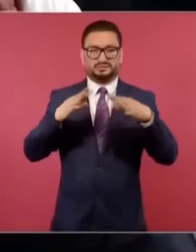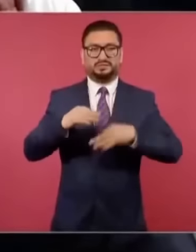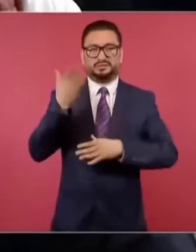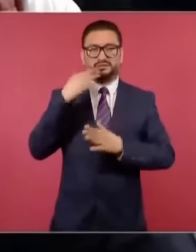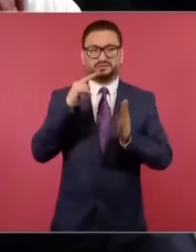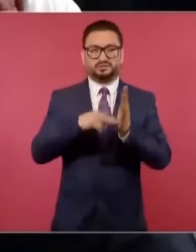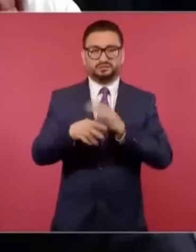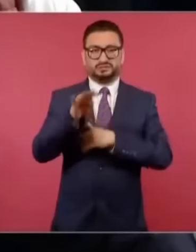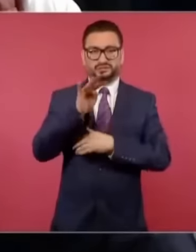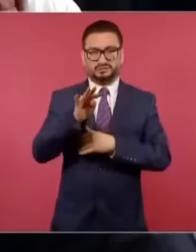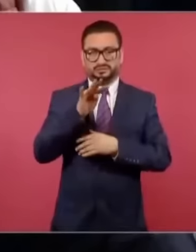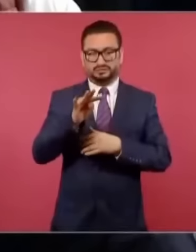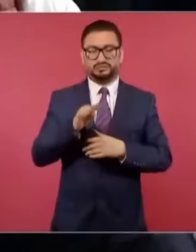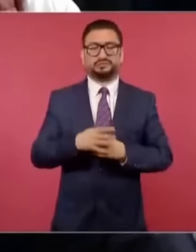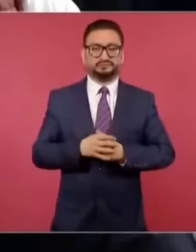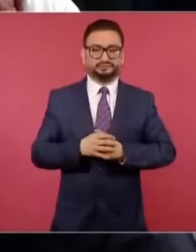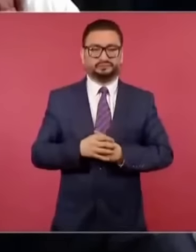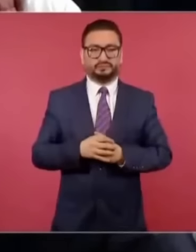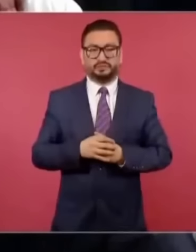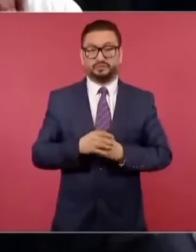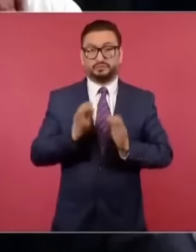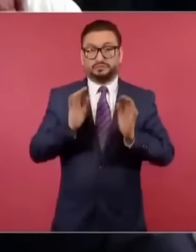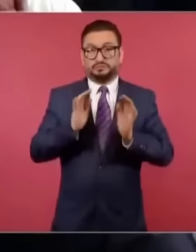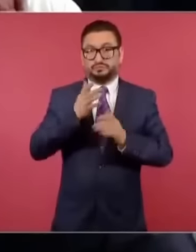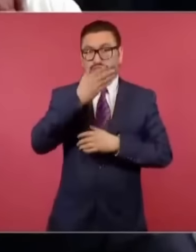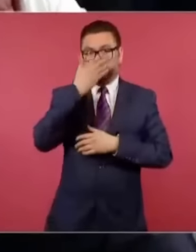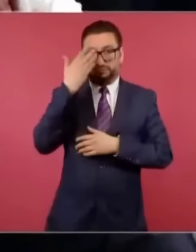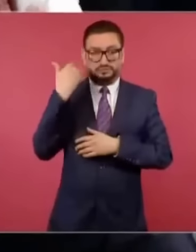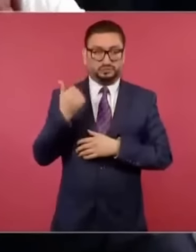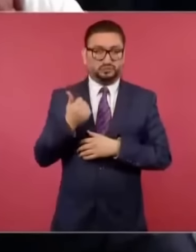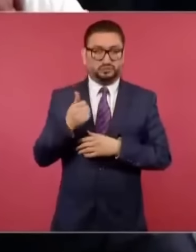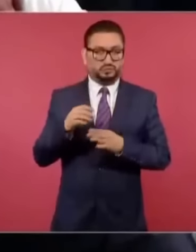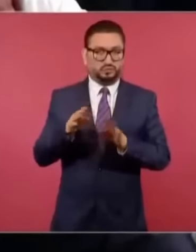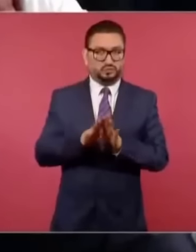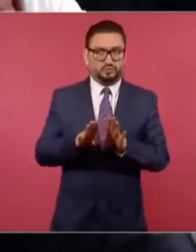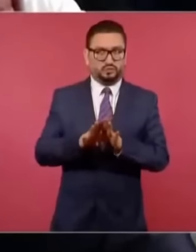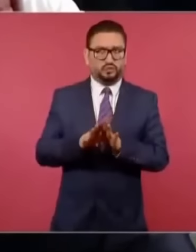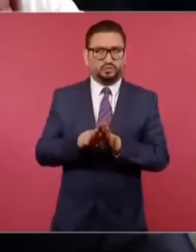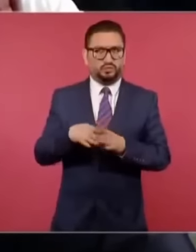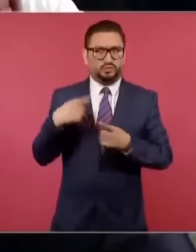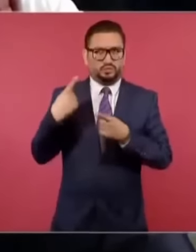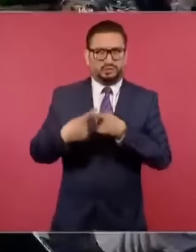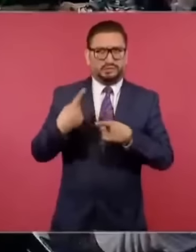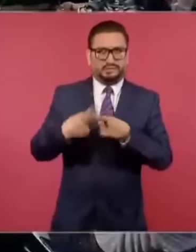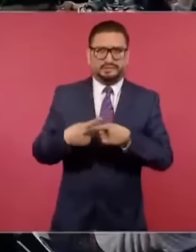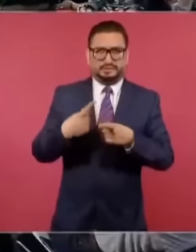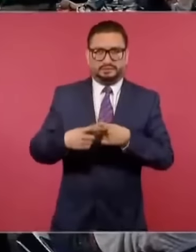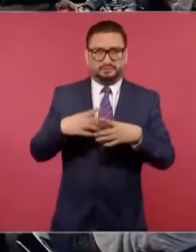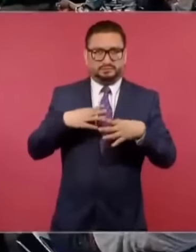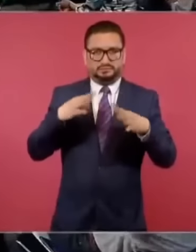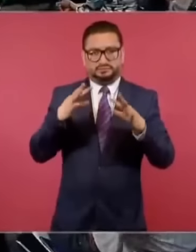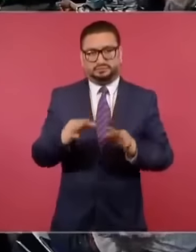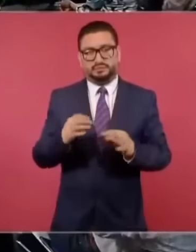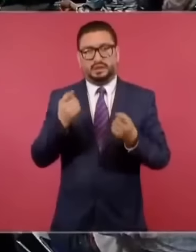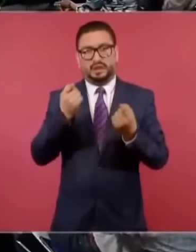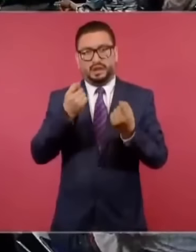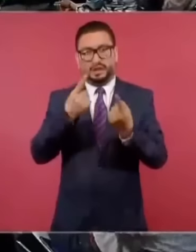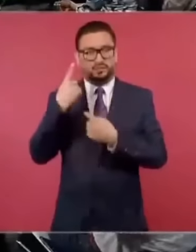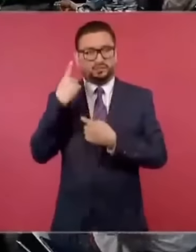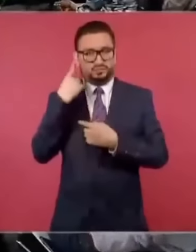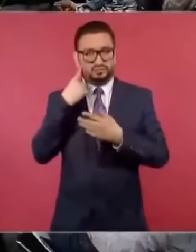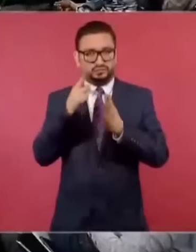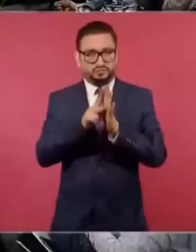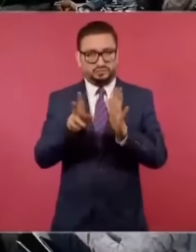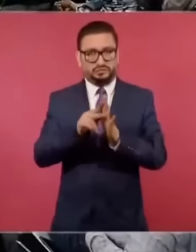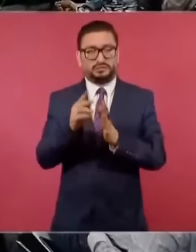2019, no sabemos exactamente por quién, aunque las versiones periodísticas